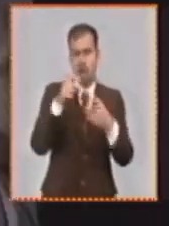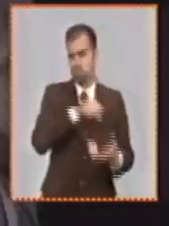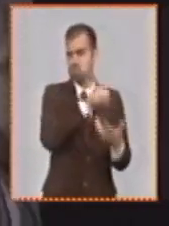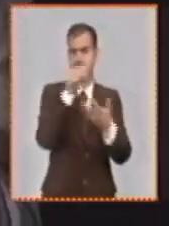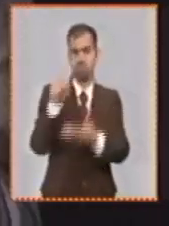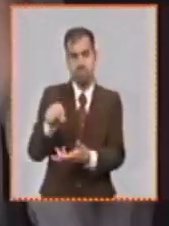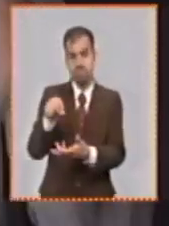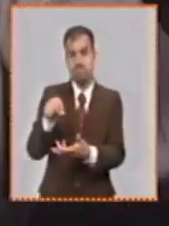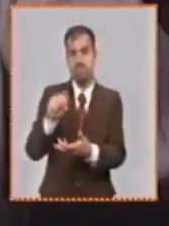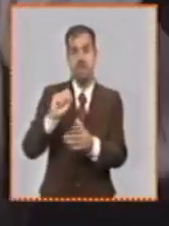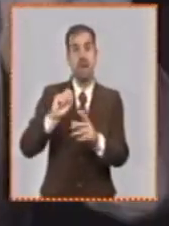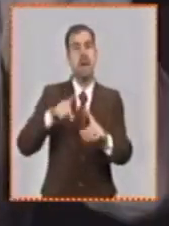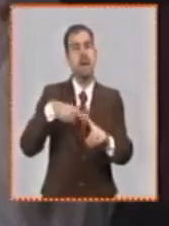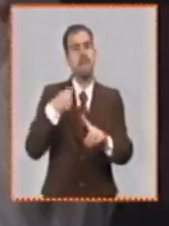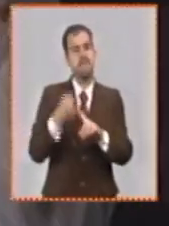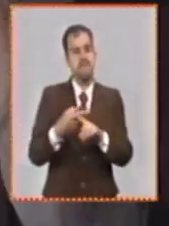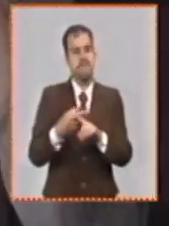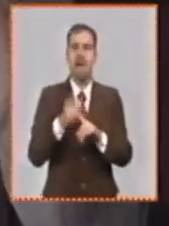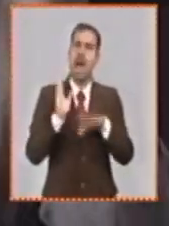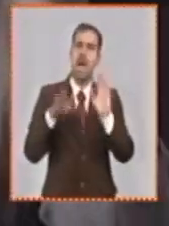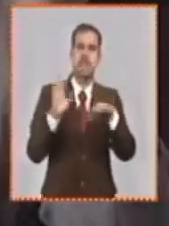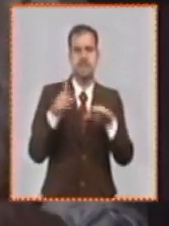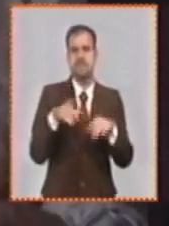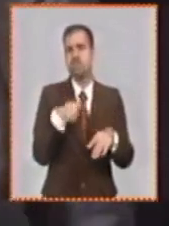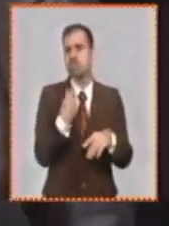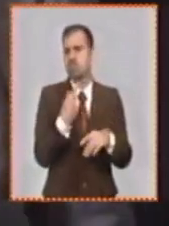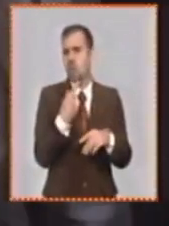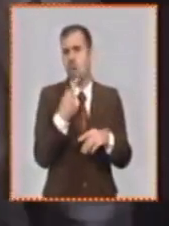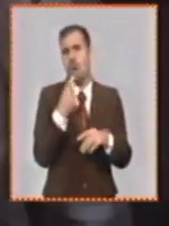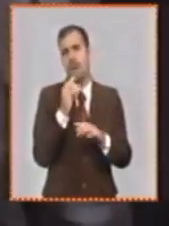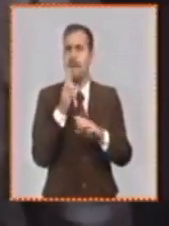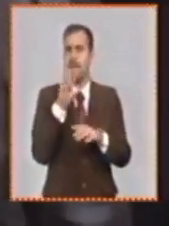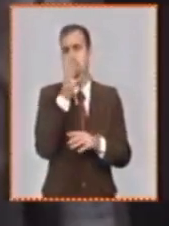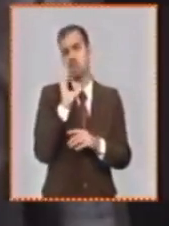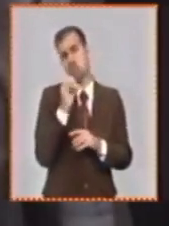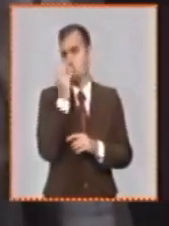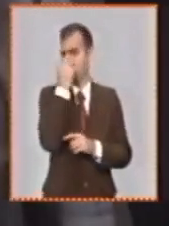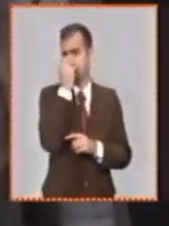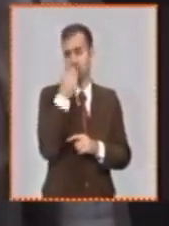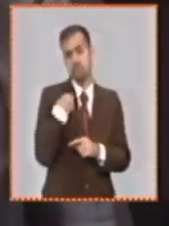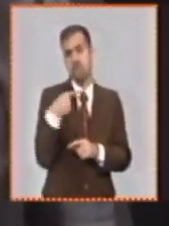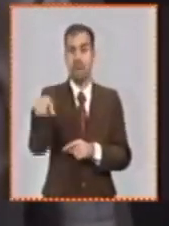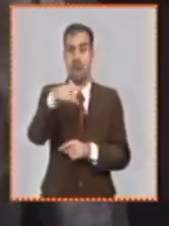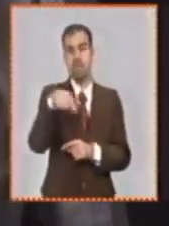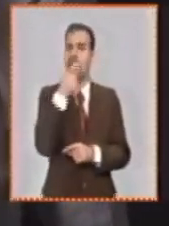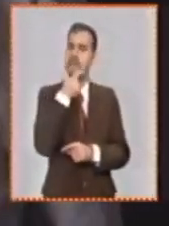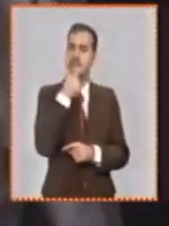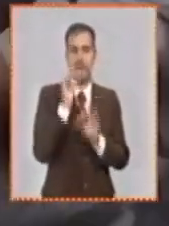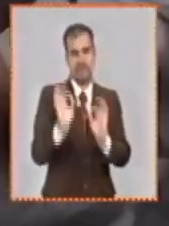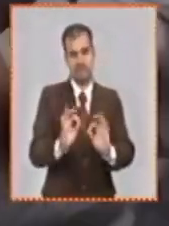alimento, sino también la que hacía una visita con sus compañeras payasas para ser rey.